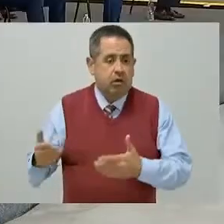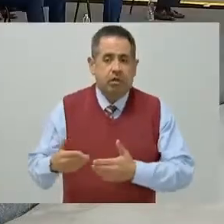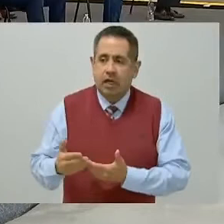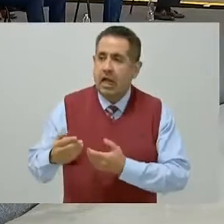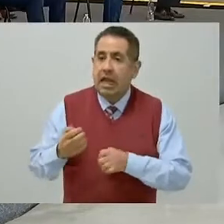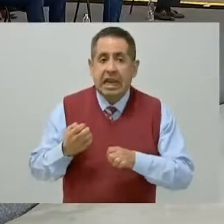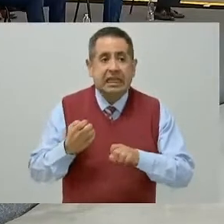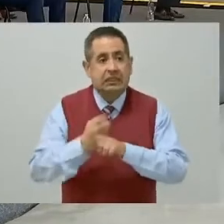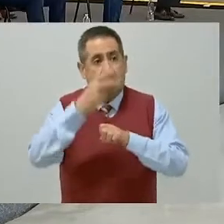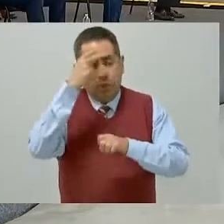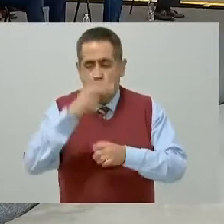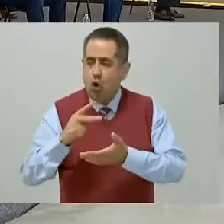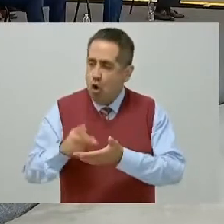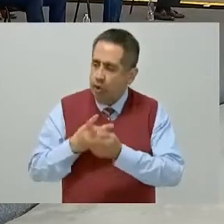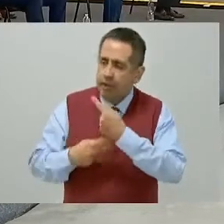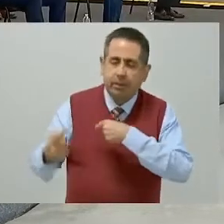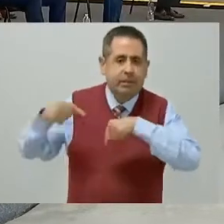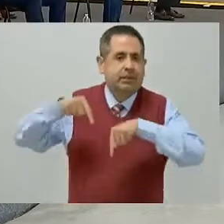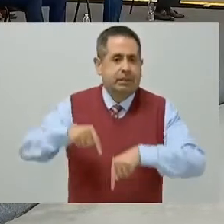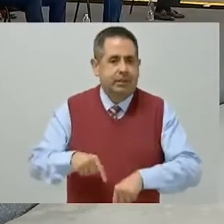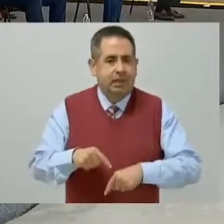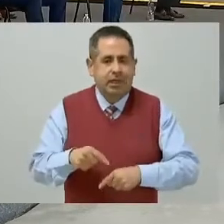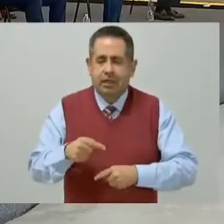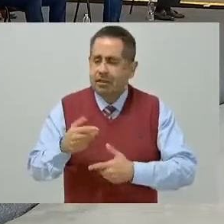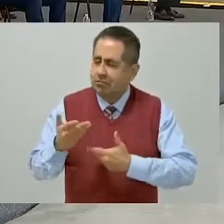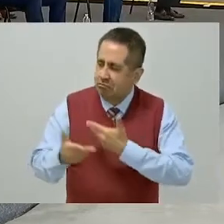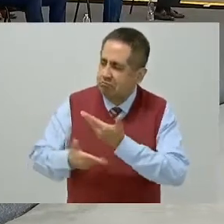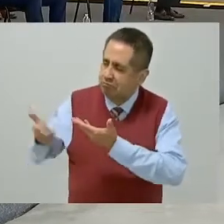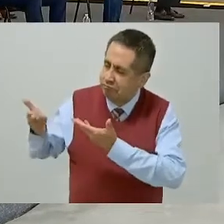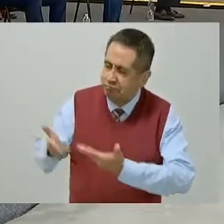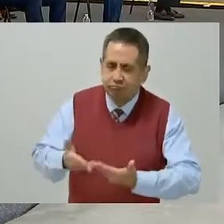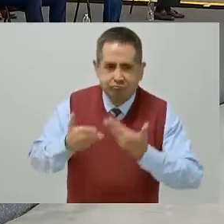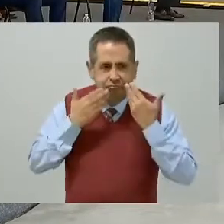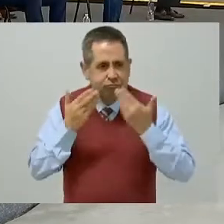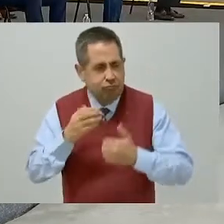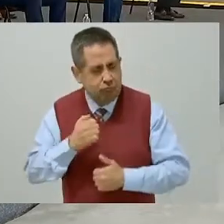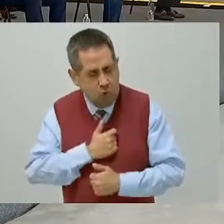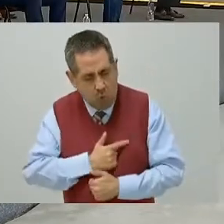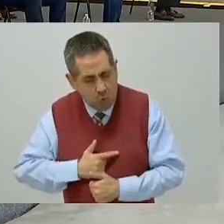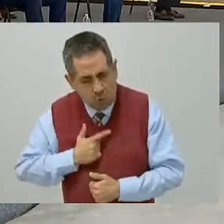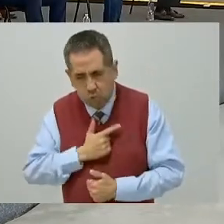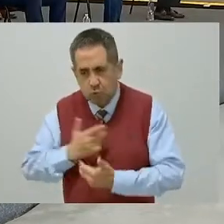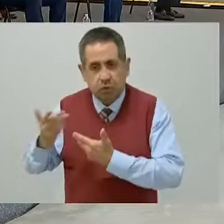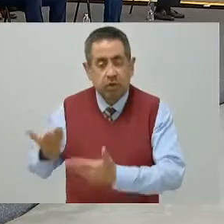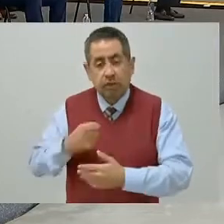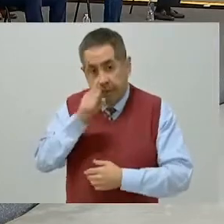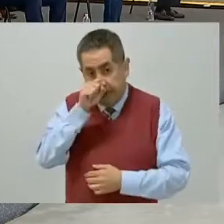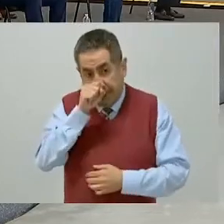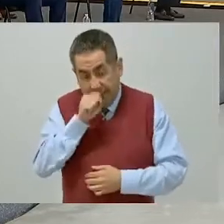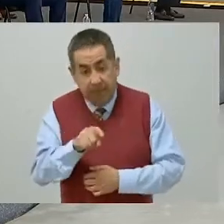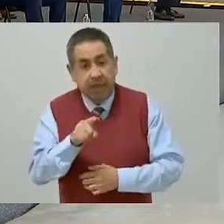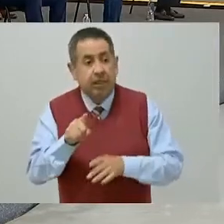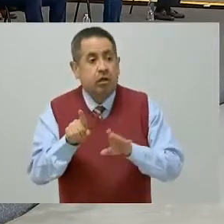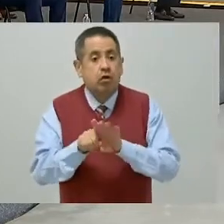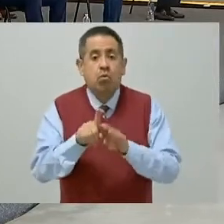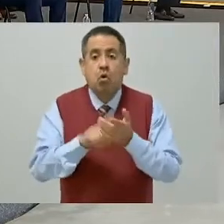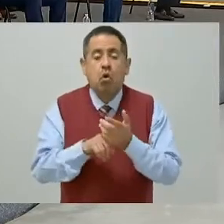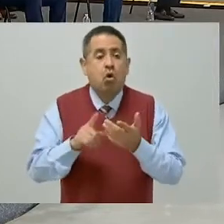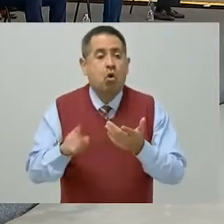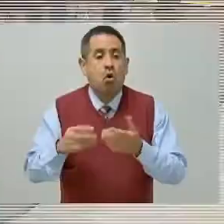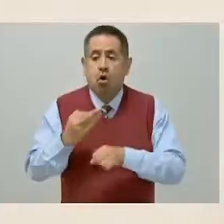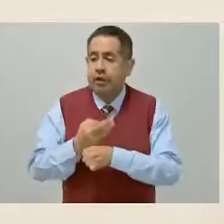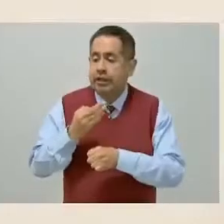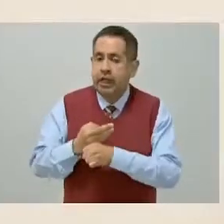Estado de México nuevamente, en donde lo recibimos siempre con un gran gusto y además, pues en un evento